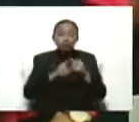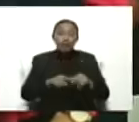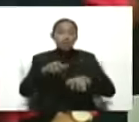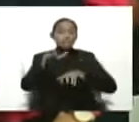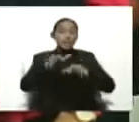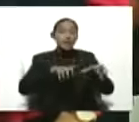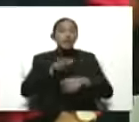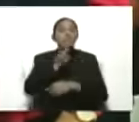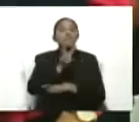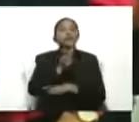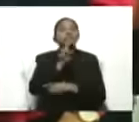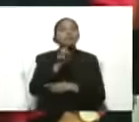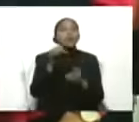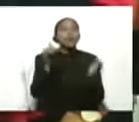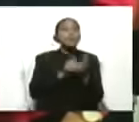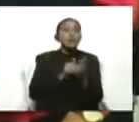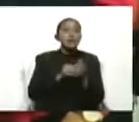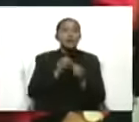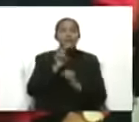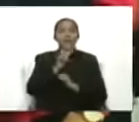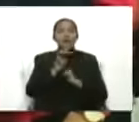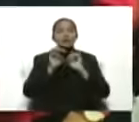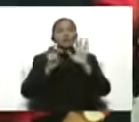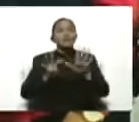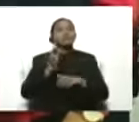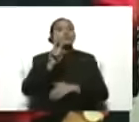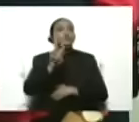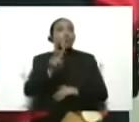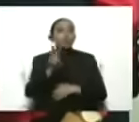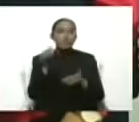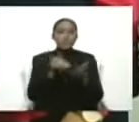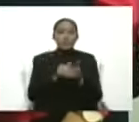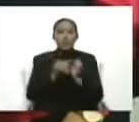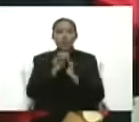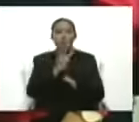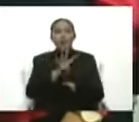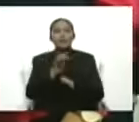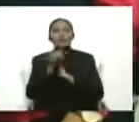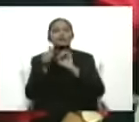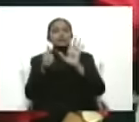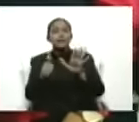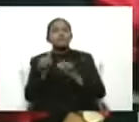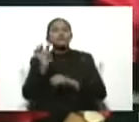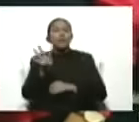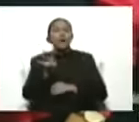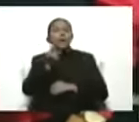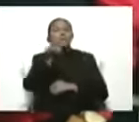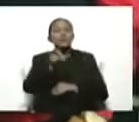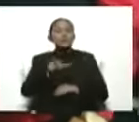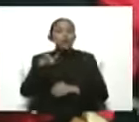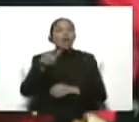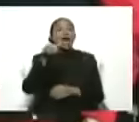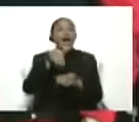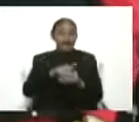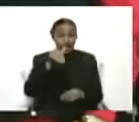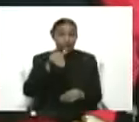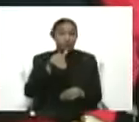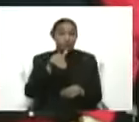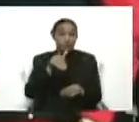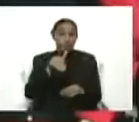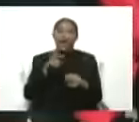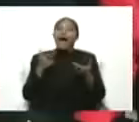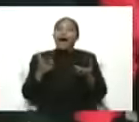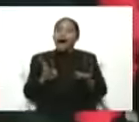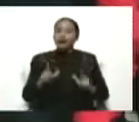464 electores autorizados a participar en este proceso electoral